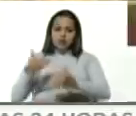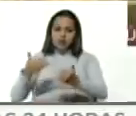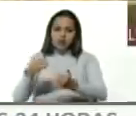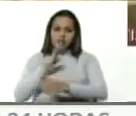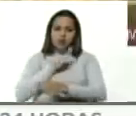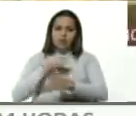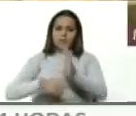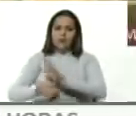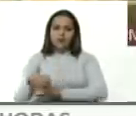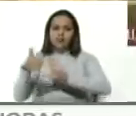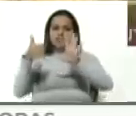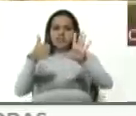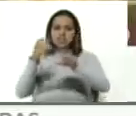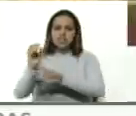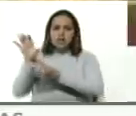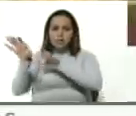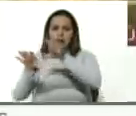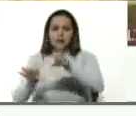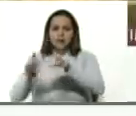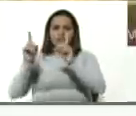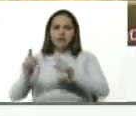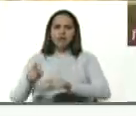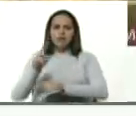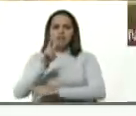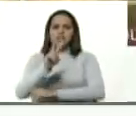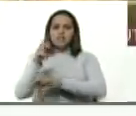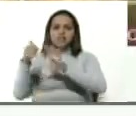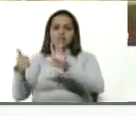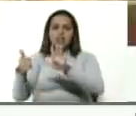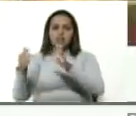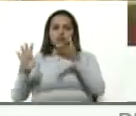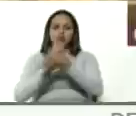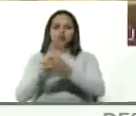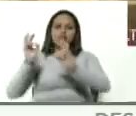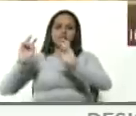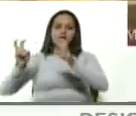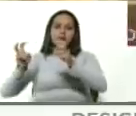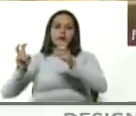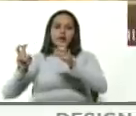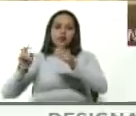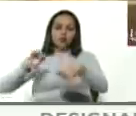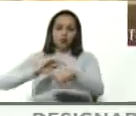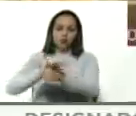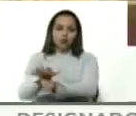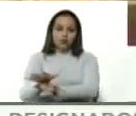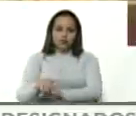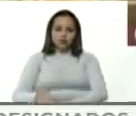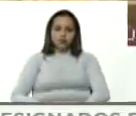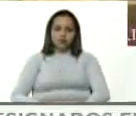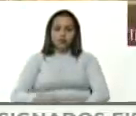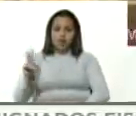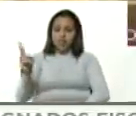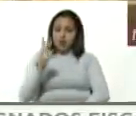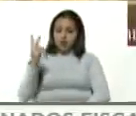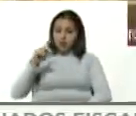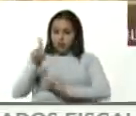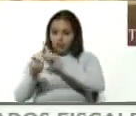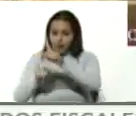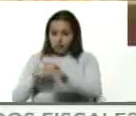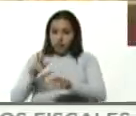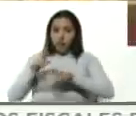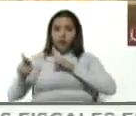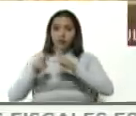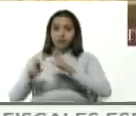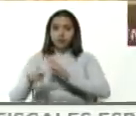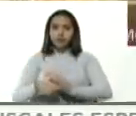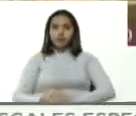de 60 países y 26 en el tema del coronavirus. y una segunda pregunta ligada a esto también,